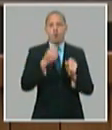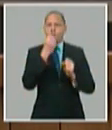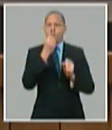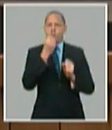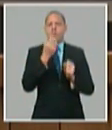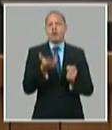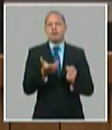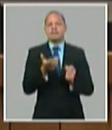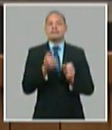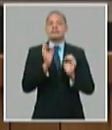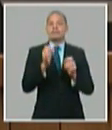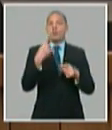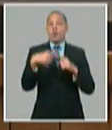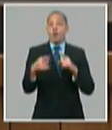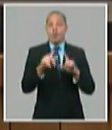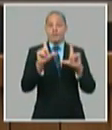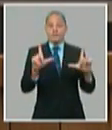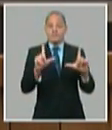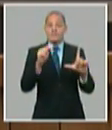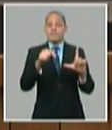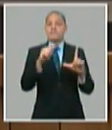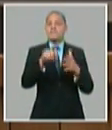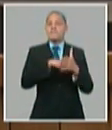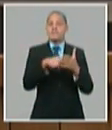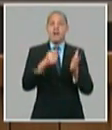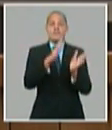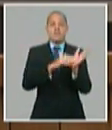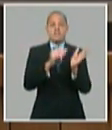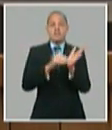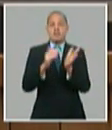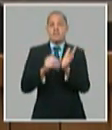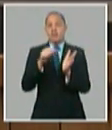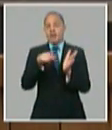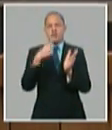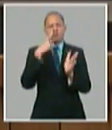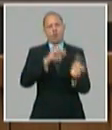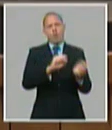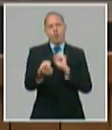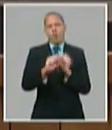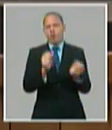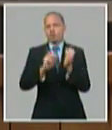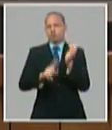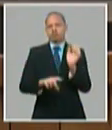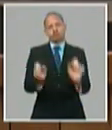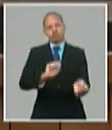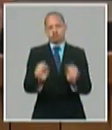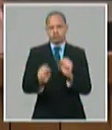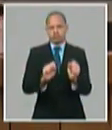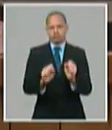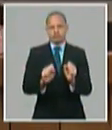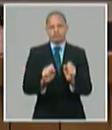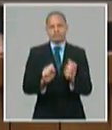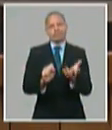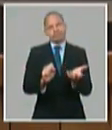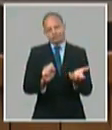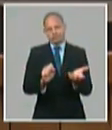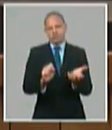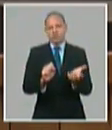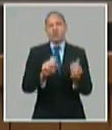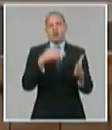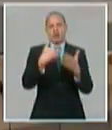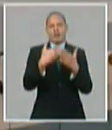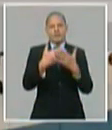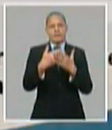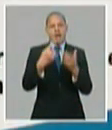y la entrega de planes operativos mensuales no hay quien pueda desde hoy y eso se lo trasladamos a los empresarios porque